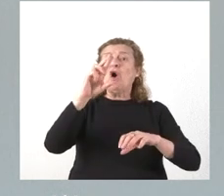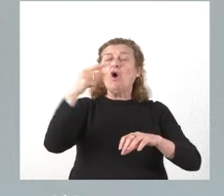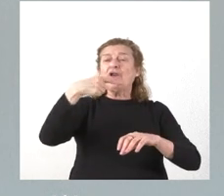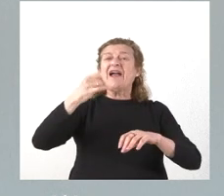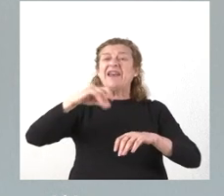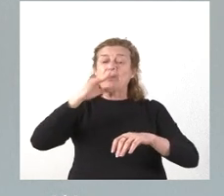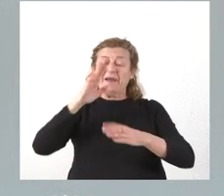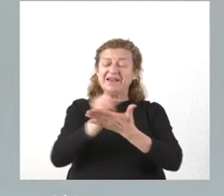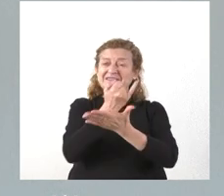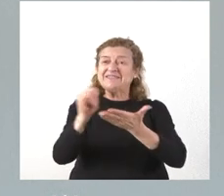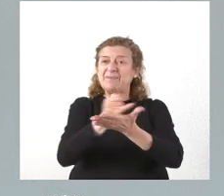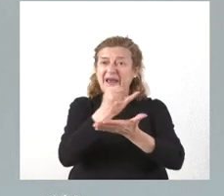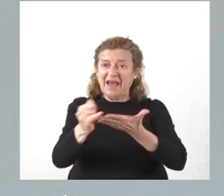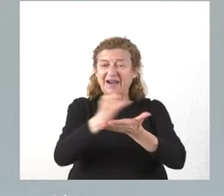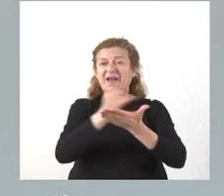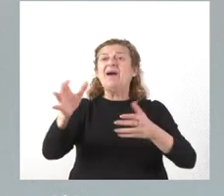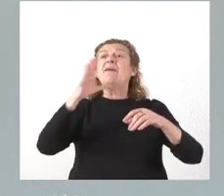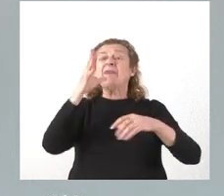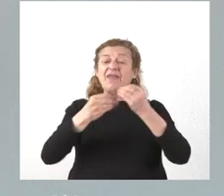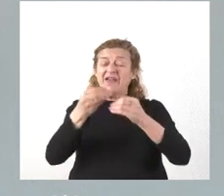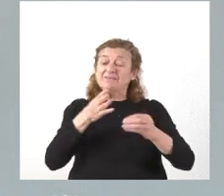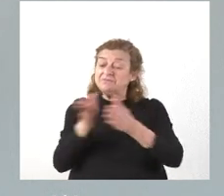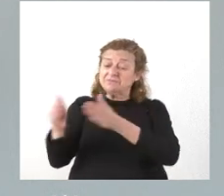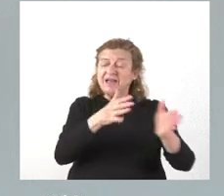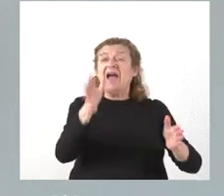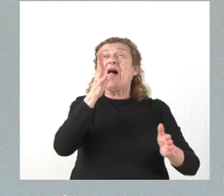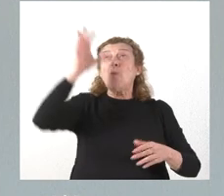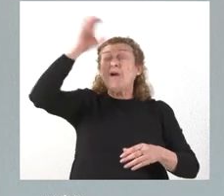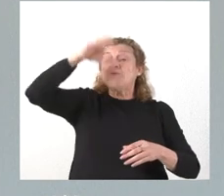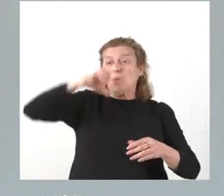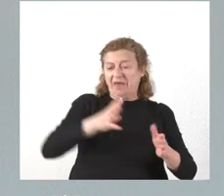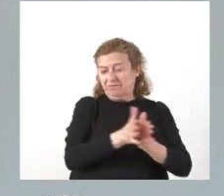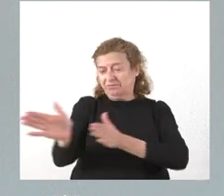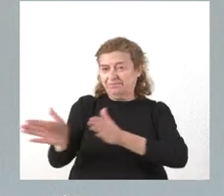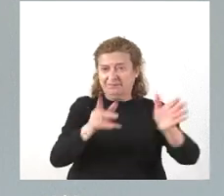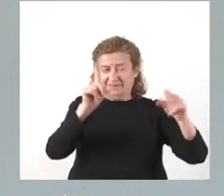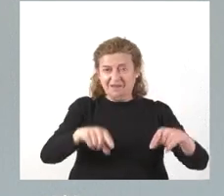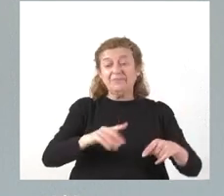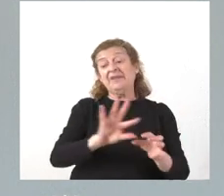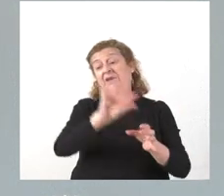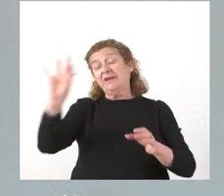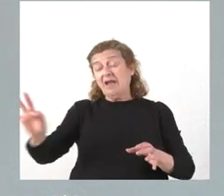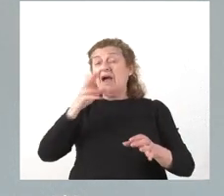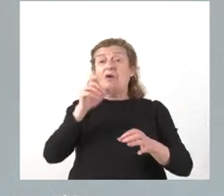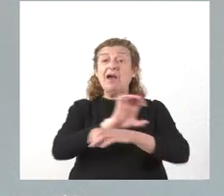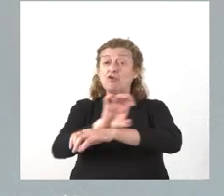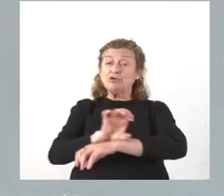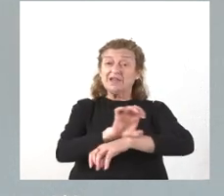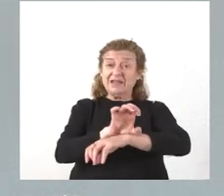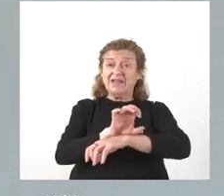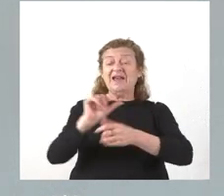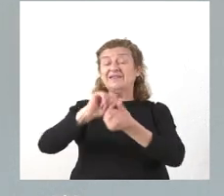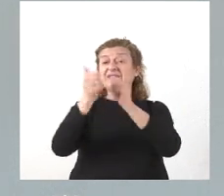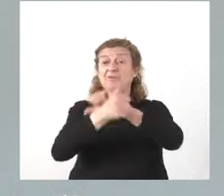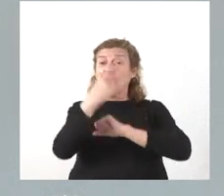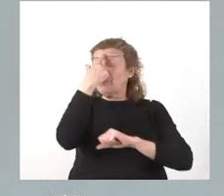e instalación de un decantador para las aguas pluviales. Pasando ya a la Consejería de Transformación